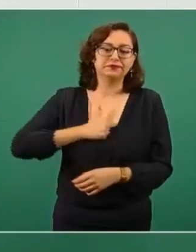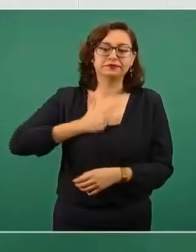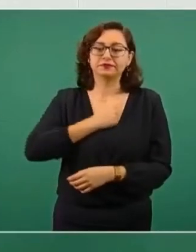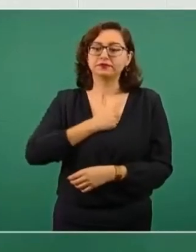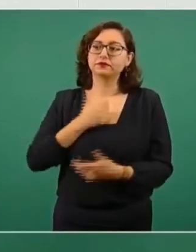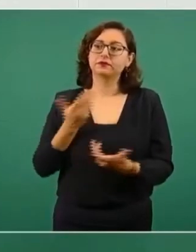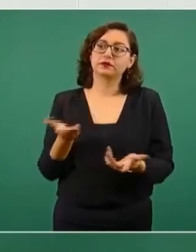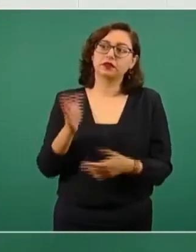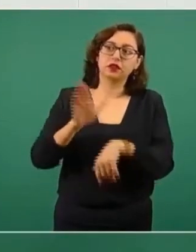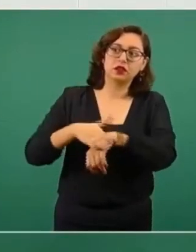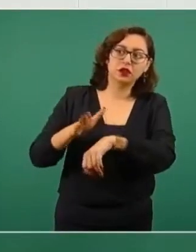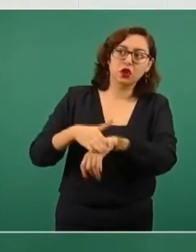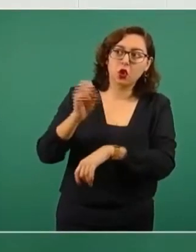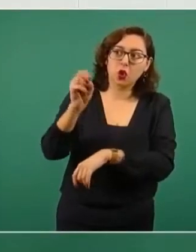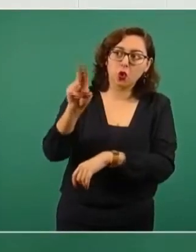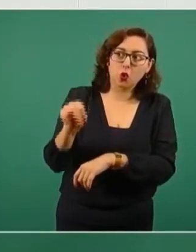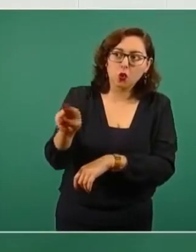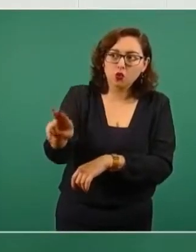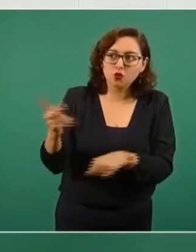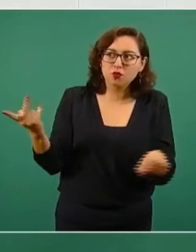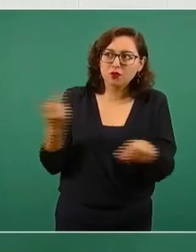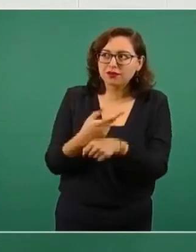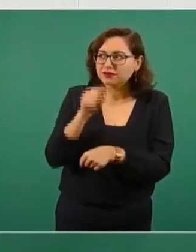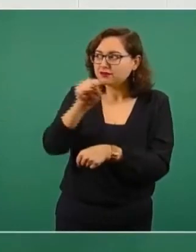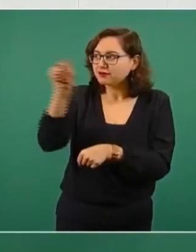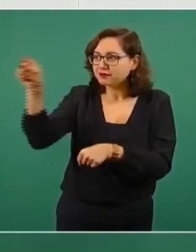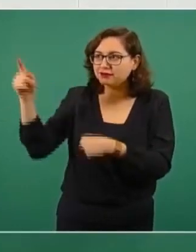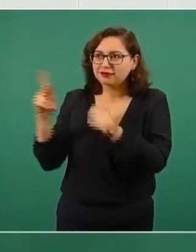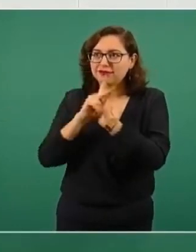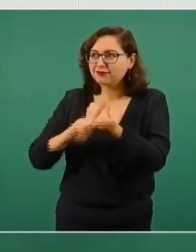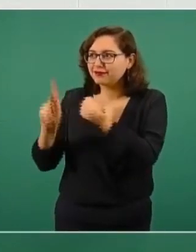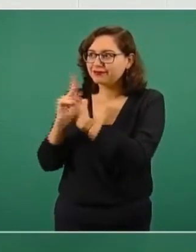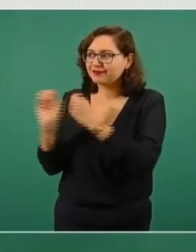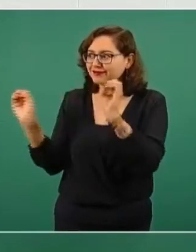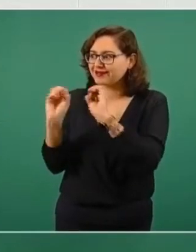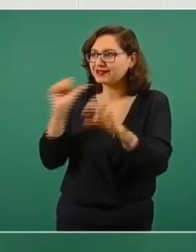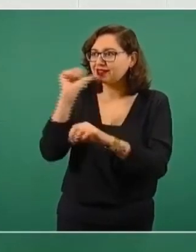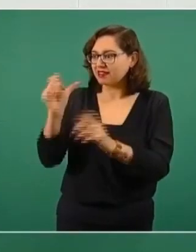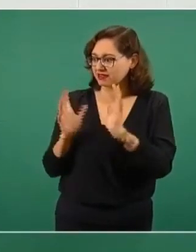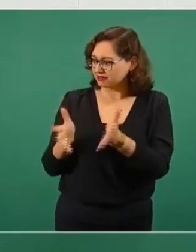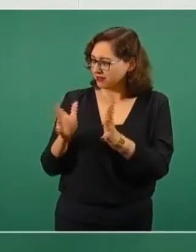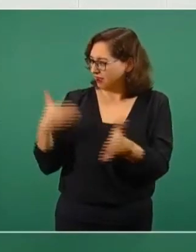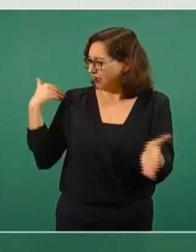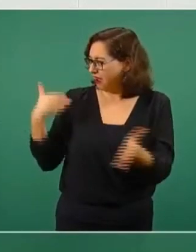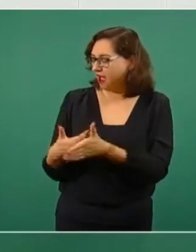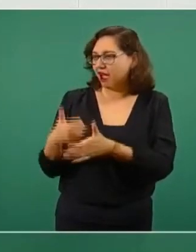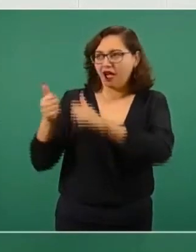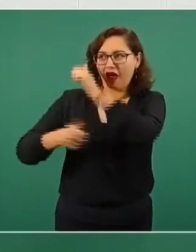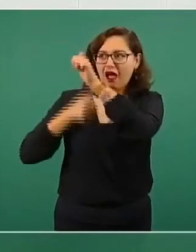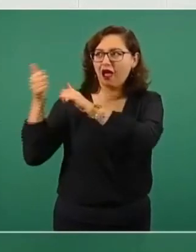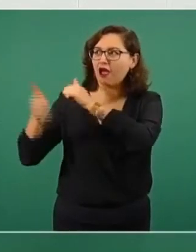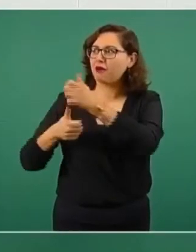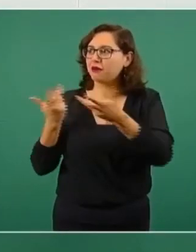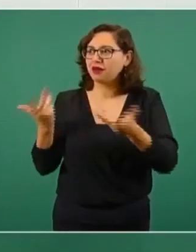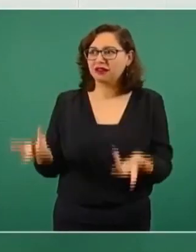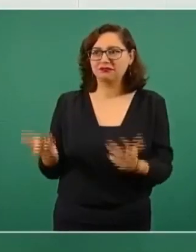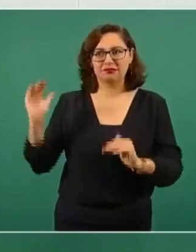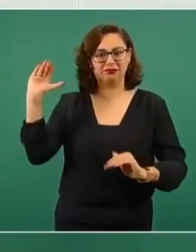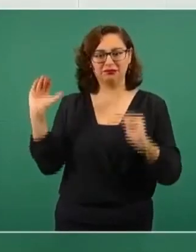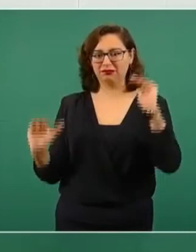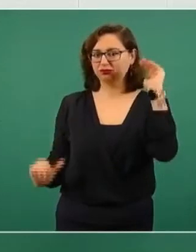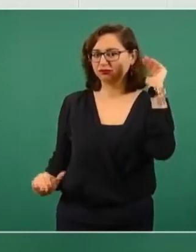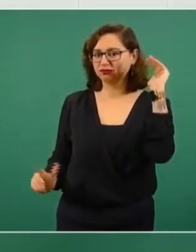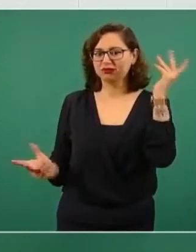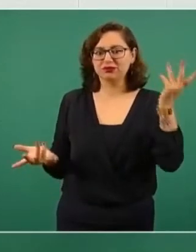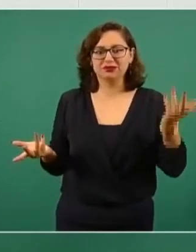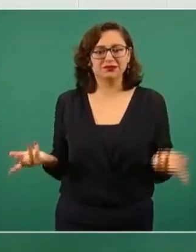ONU. Es increíble que esto esté sucediendo. Estamos ya en abril. Hay una enorme disparidad